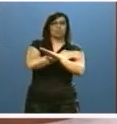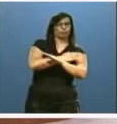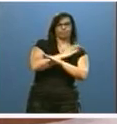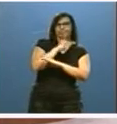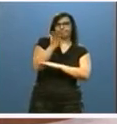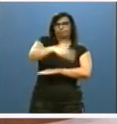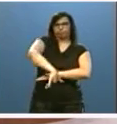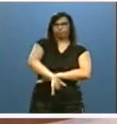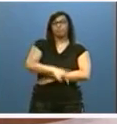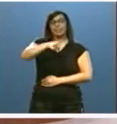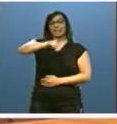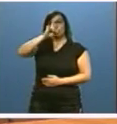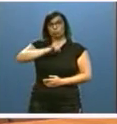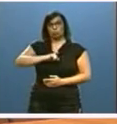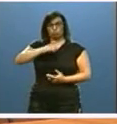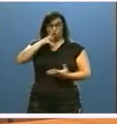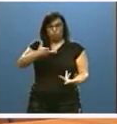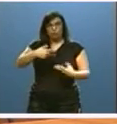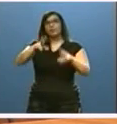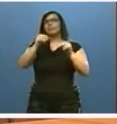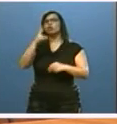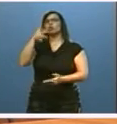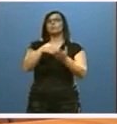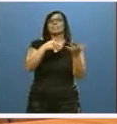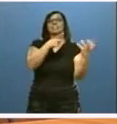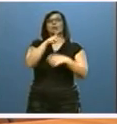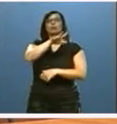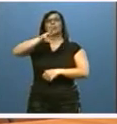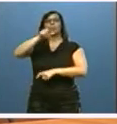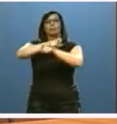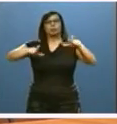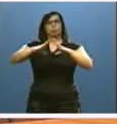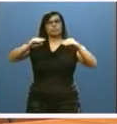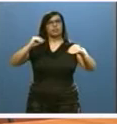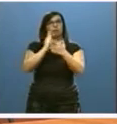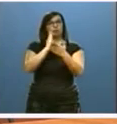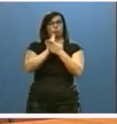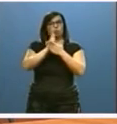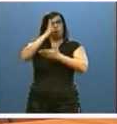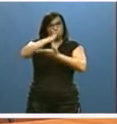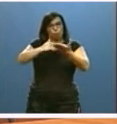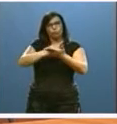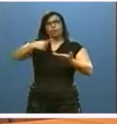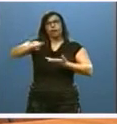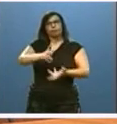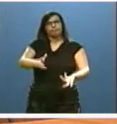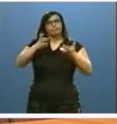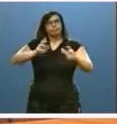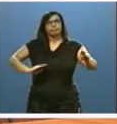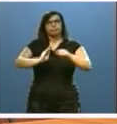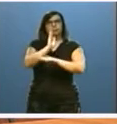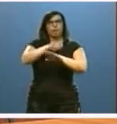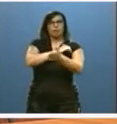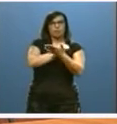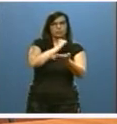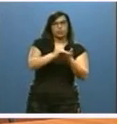2015-2016, 2.653 universitarios de la comunidad han recibido nuestras ayudas de matrícula,